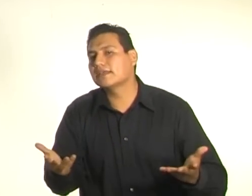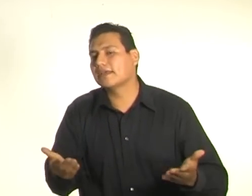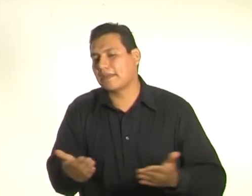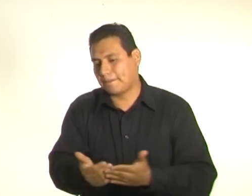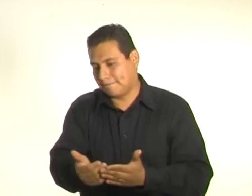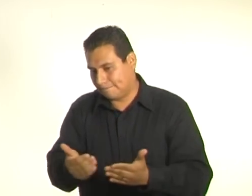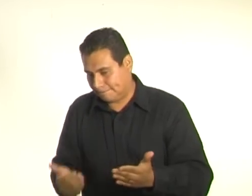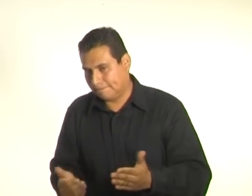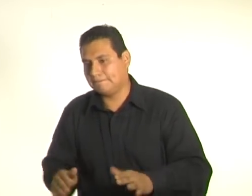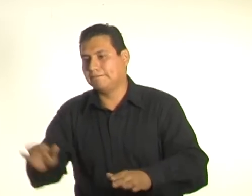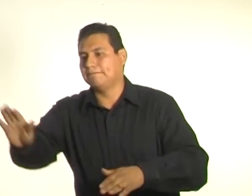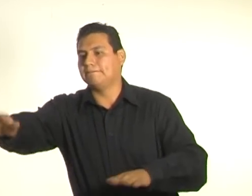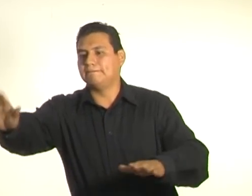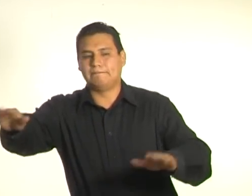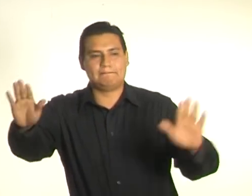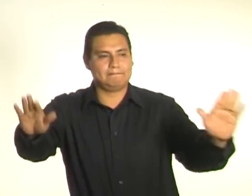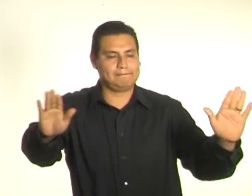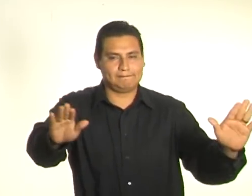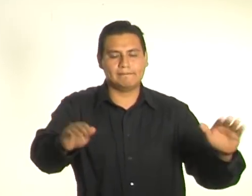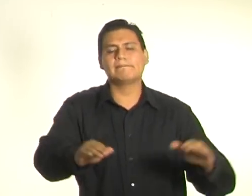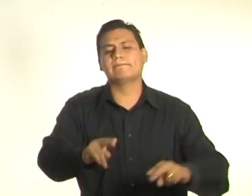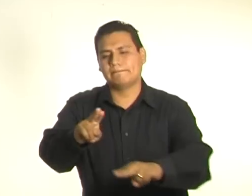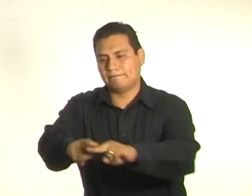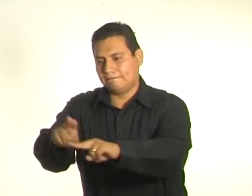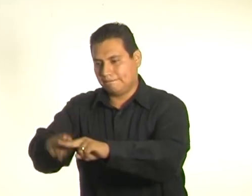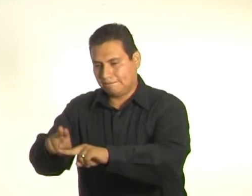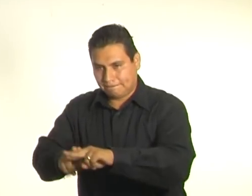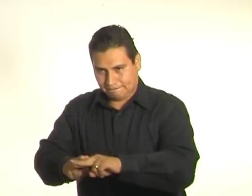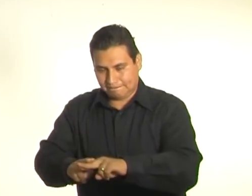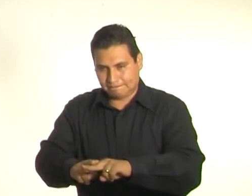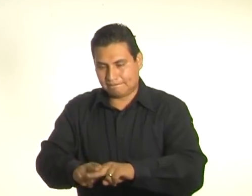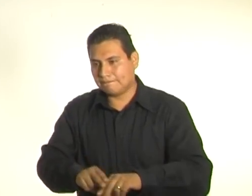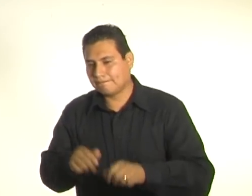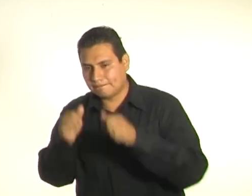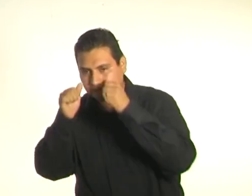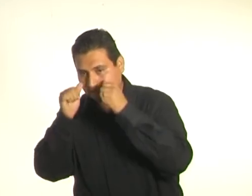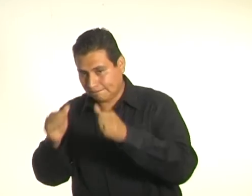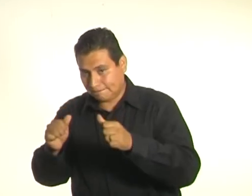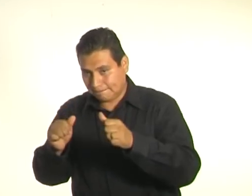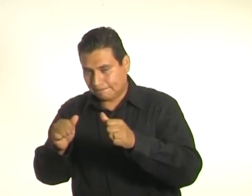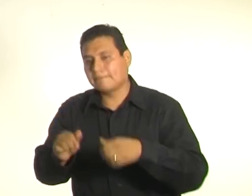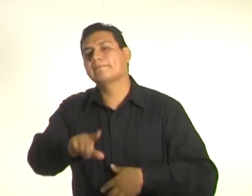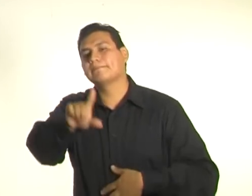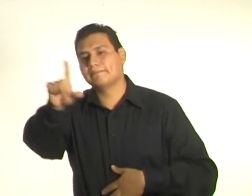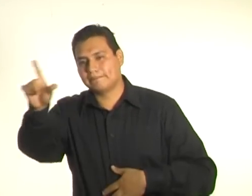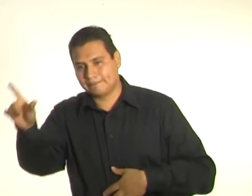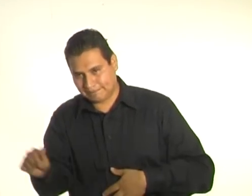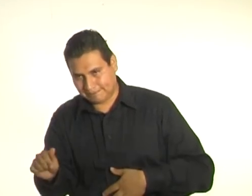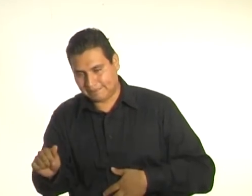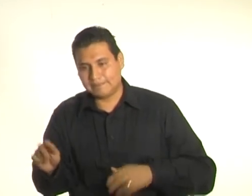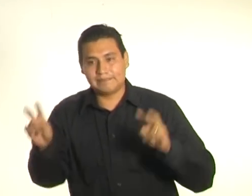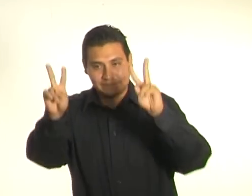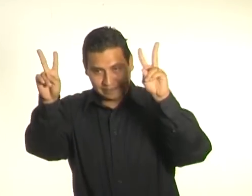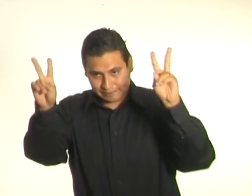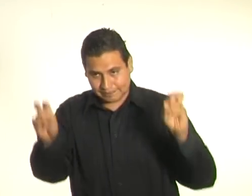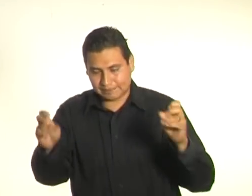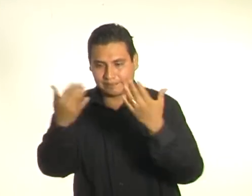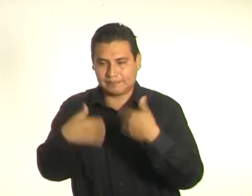sentados, que estén poniendo atención, para que su exposición sea exitosa. De otra manera, no se va a entender.